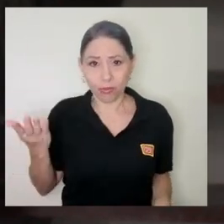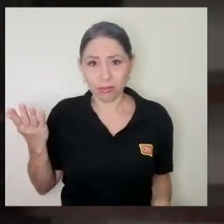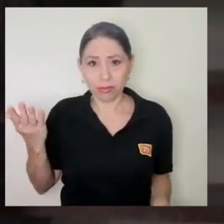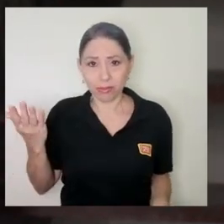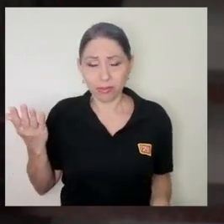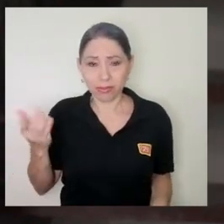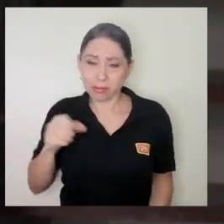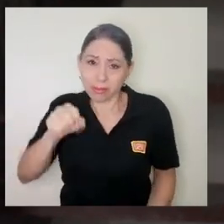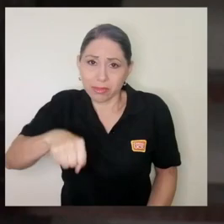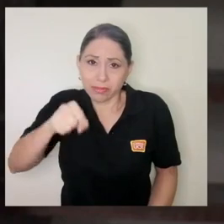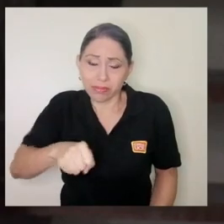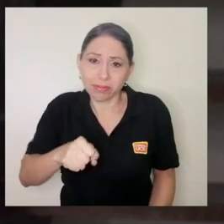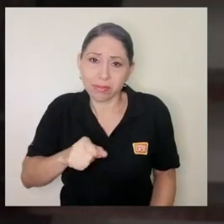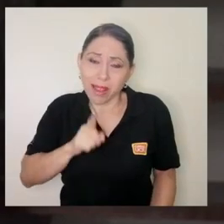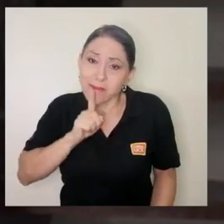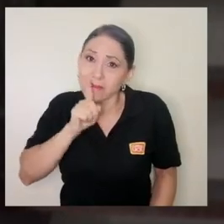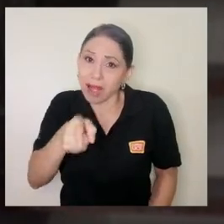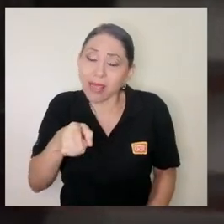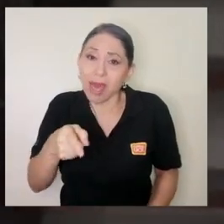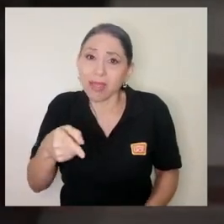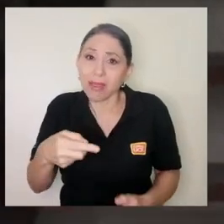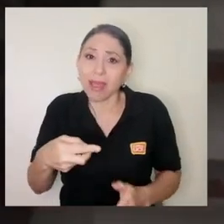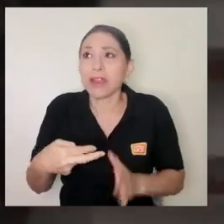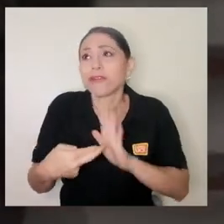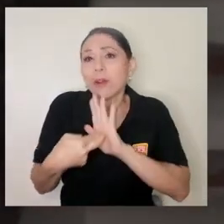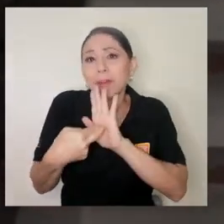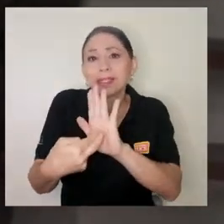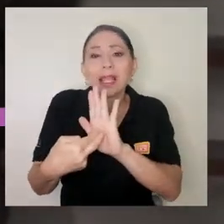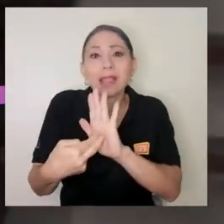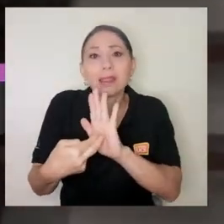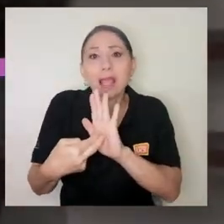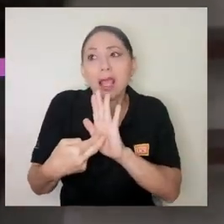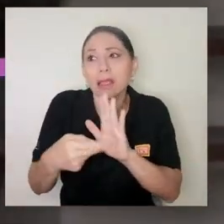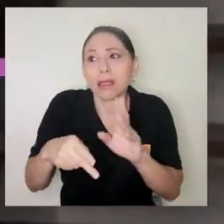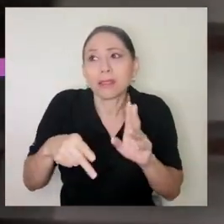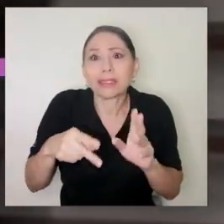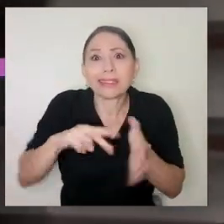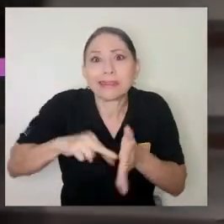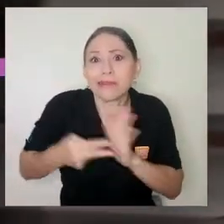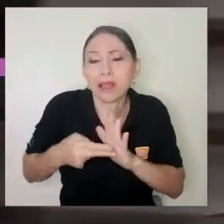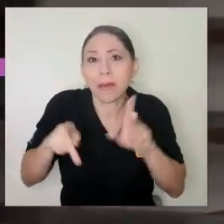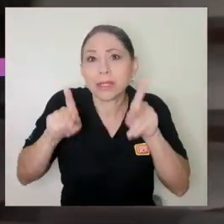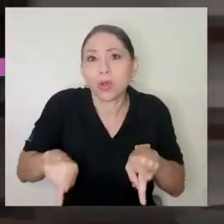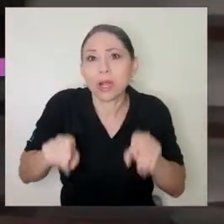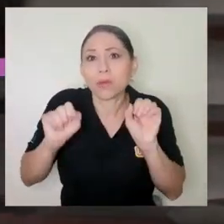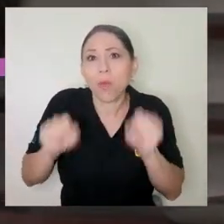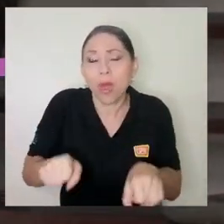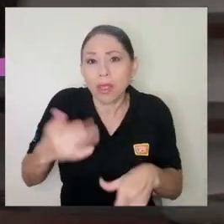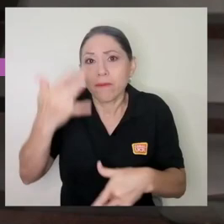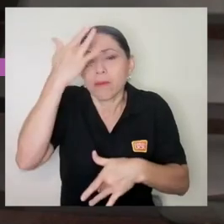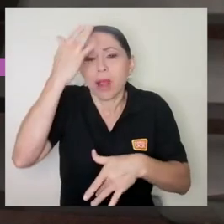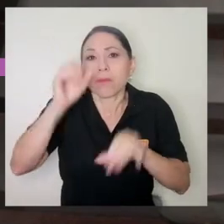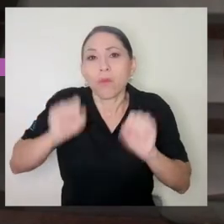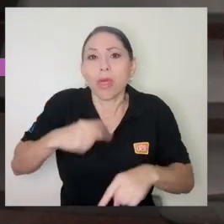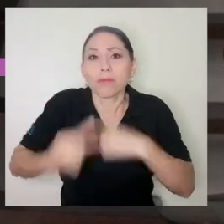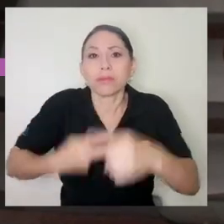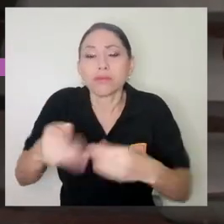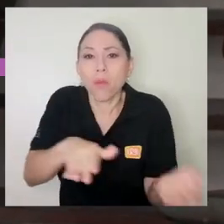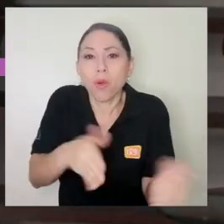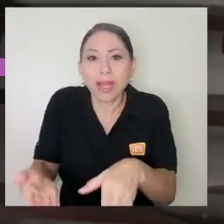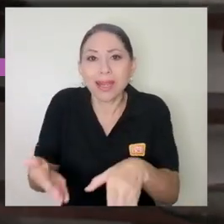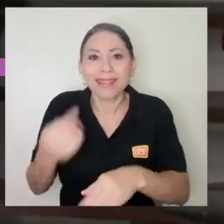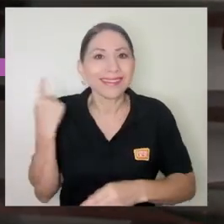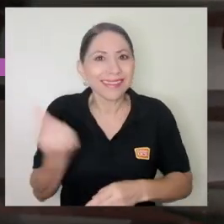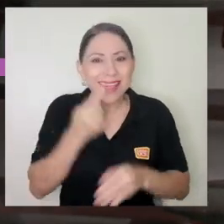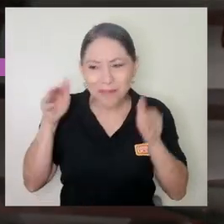obvio, ¿verdad? O sea, en realidad representa la oportunidad de muerte de personas. Entonces, obviamente los recursos